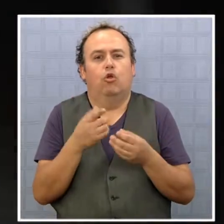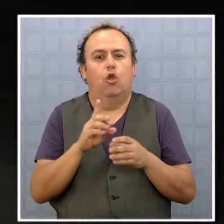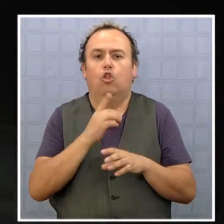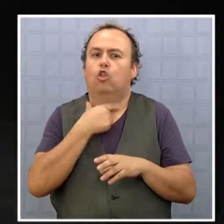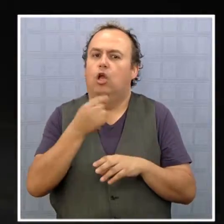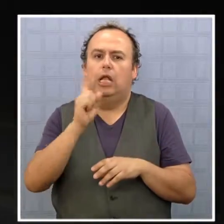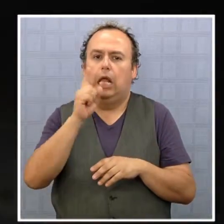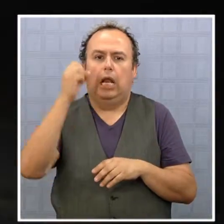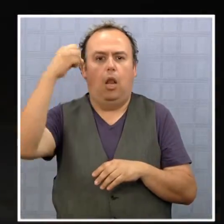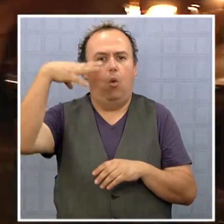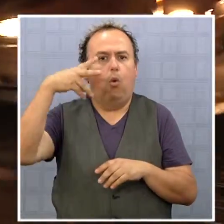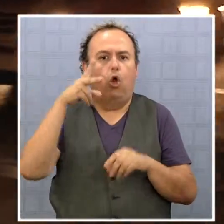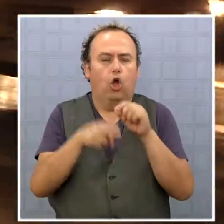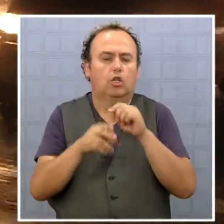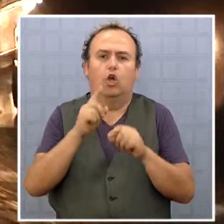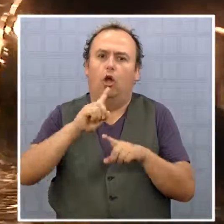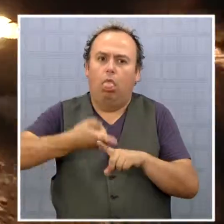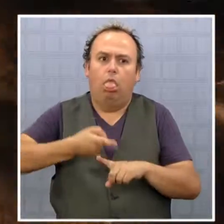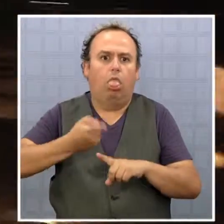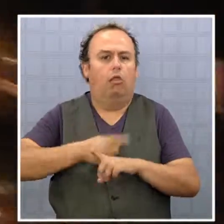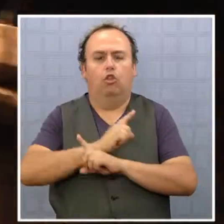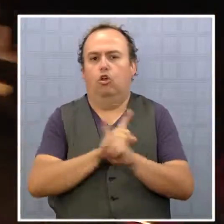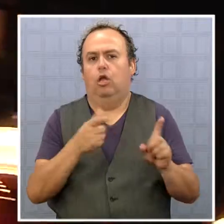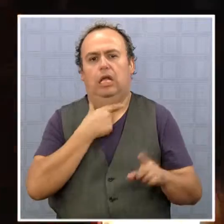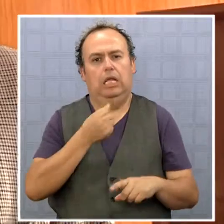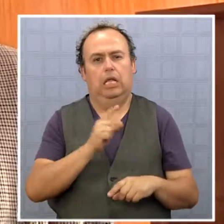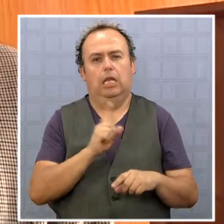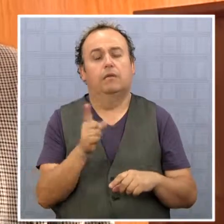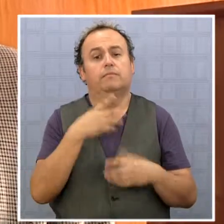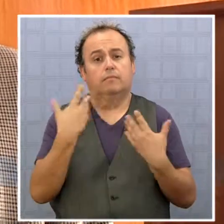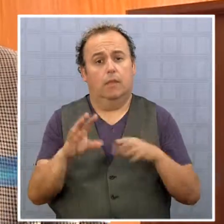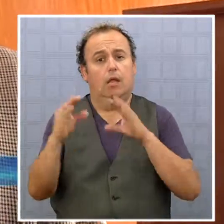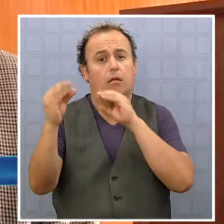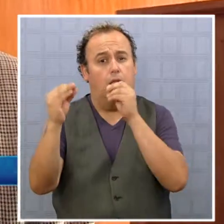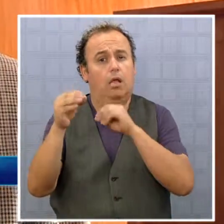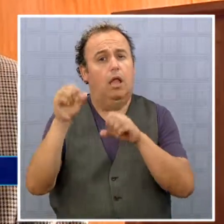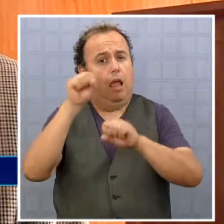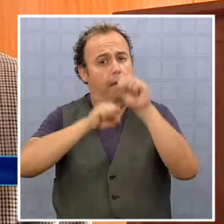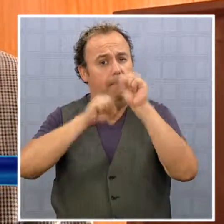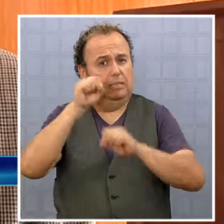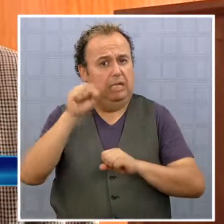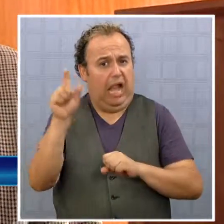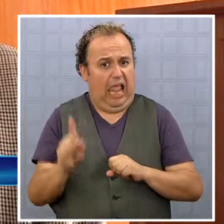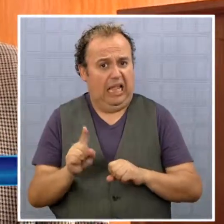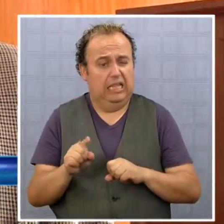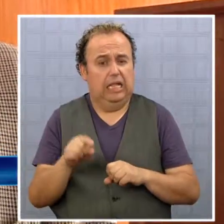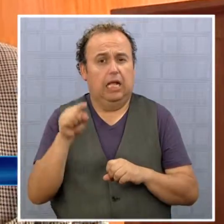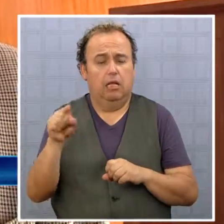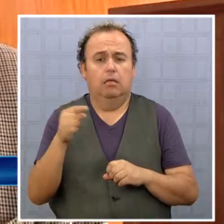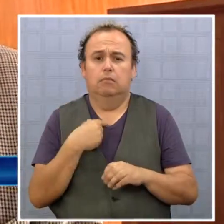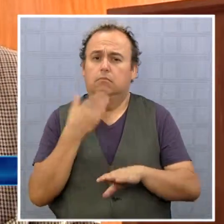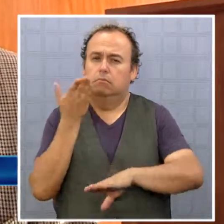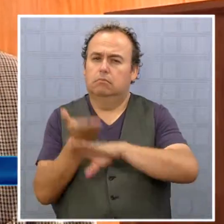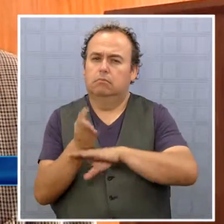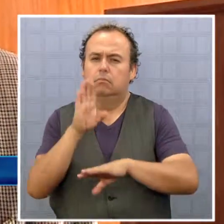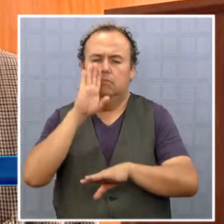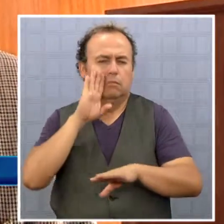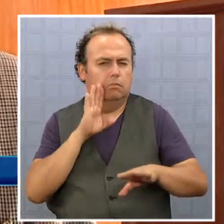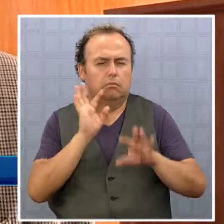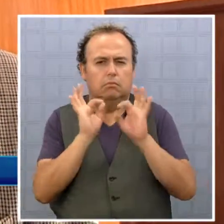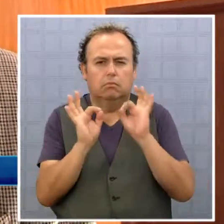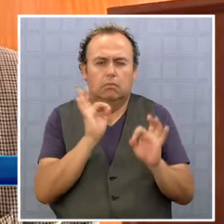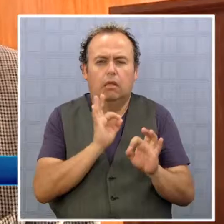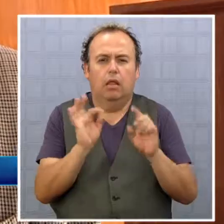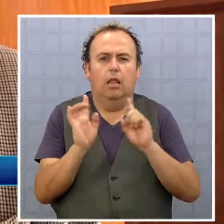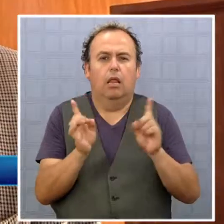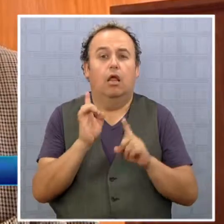repetición de estas irregularidades. Hemos conversado con la empresa eléctrica y le hemos pedido el máximo prolijidad ante cualquier